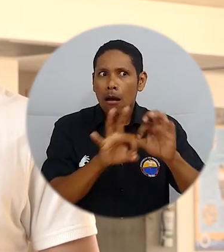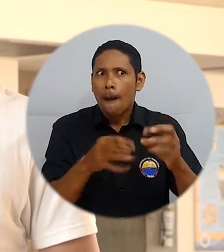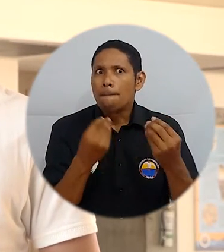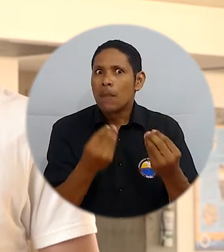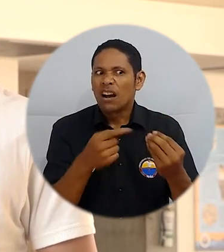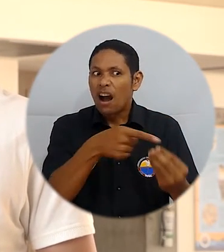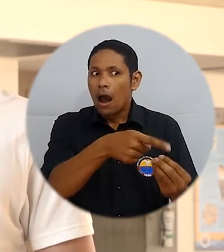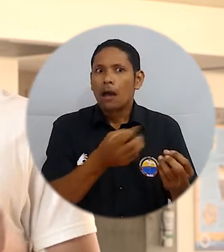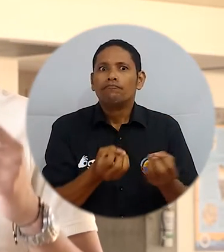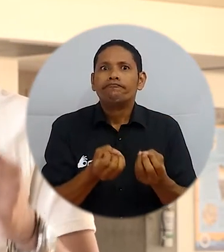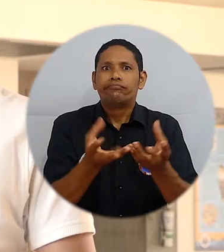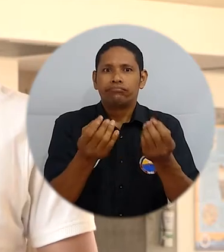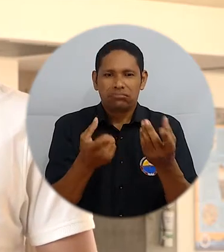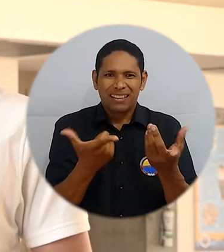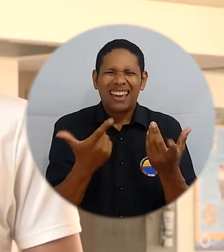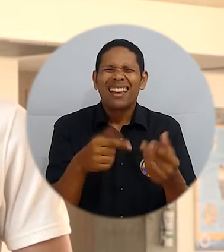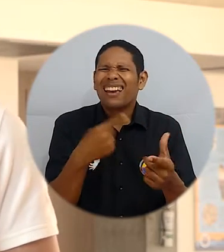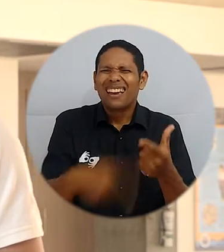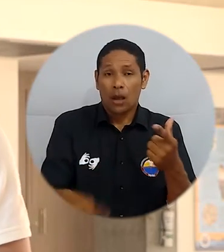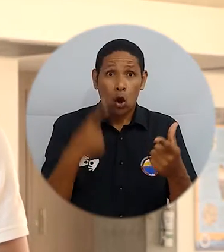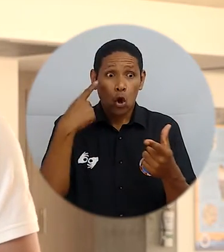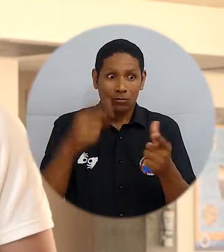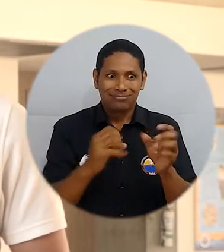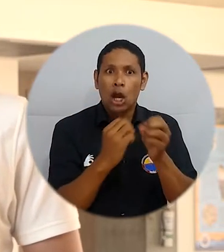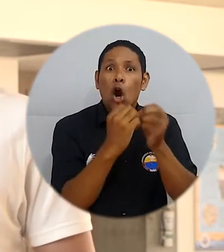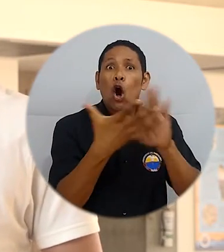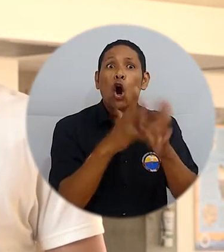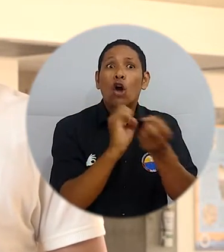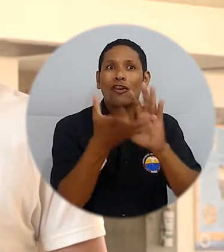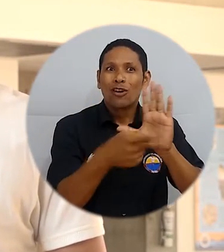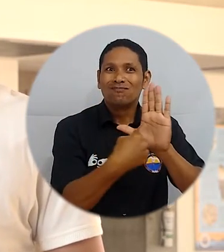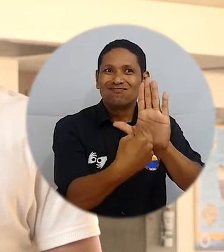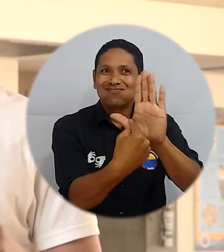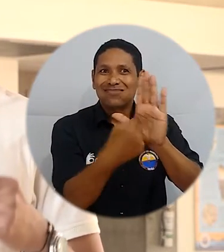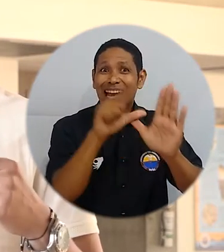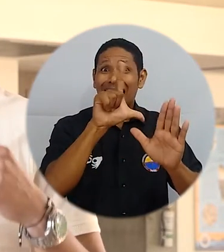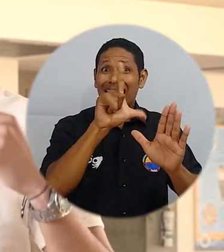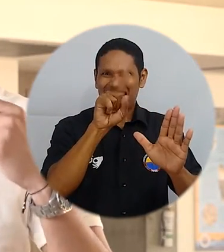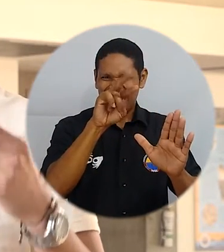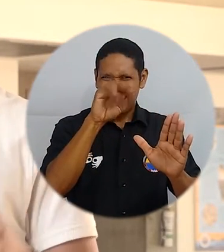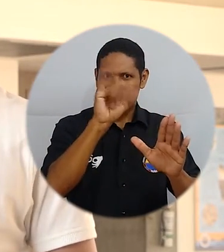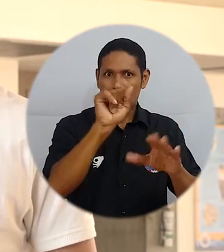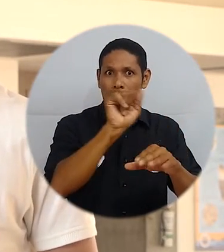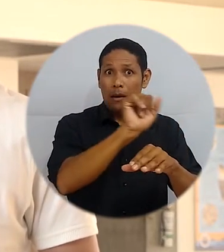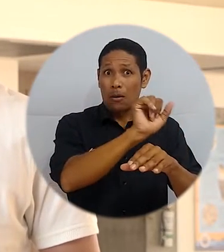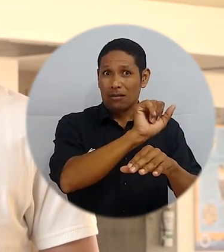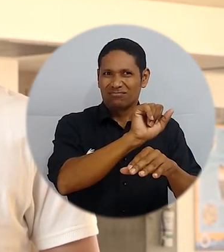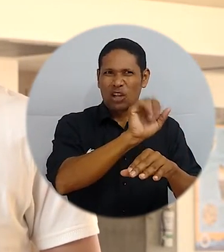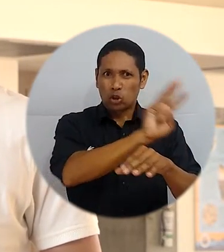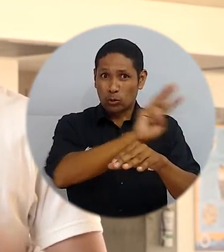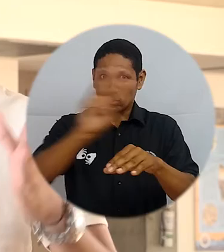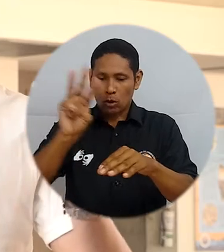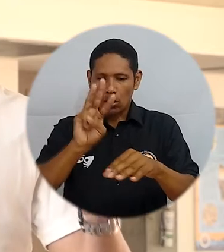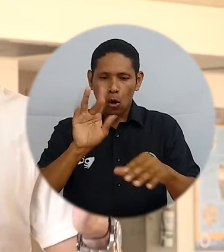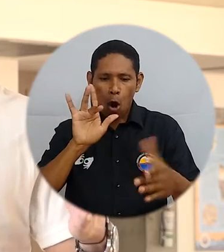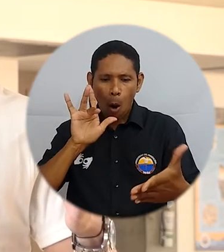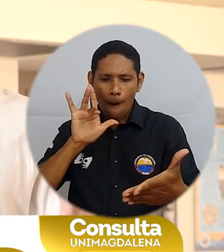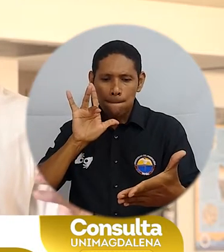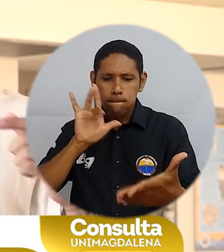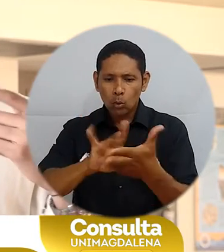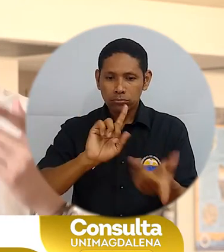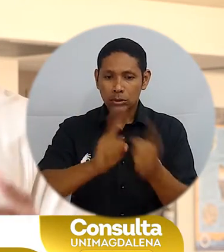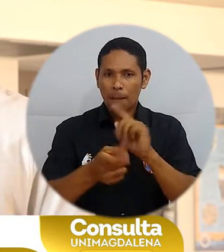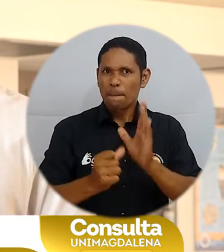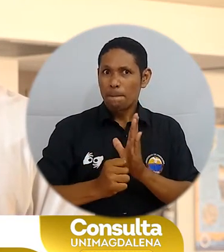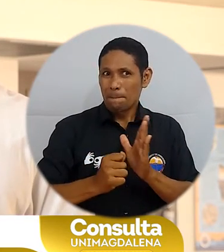institucional es tanta que allí se va a enviar un link en el cual usted va a poder ingresar a una plataforma